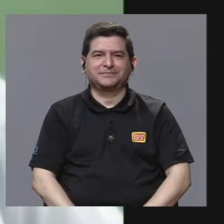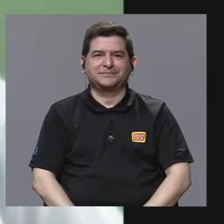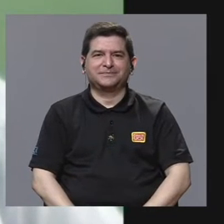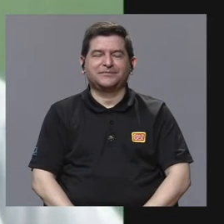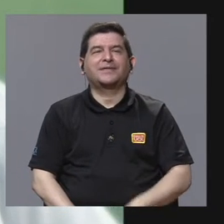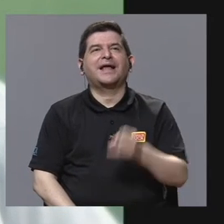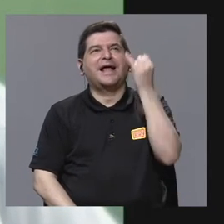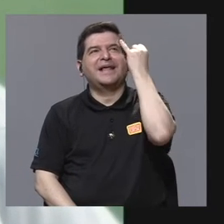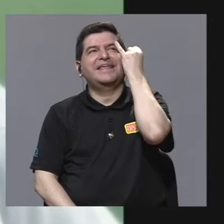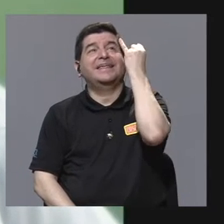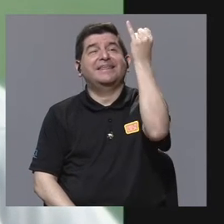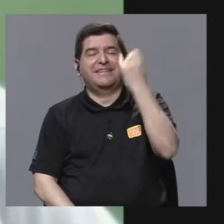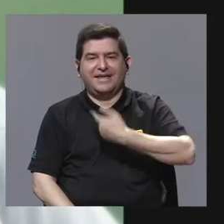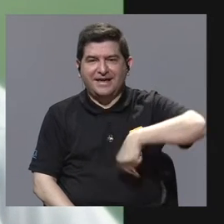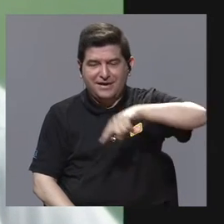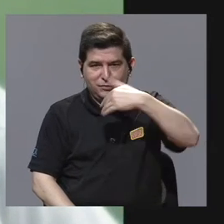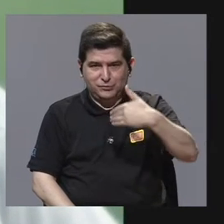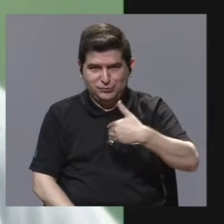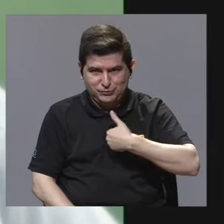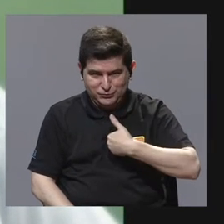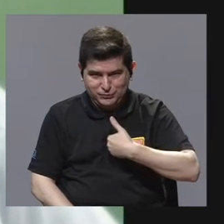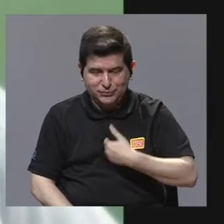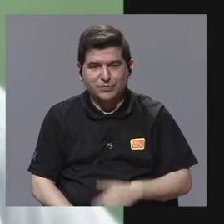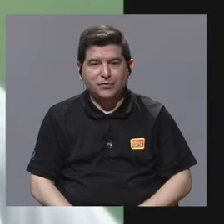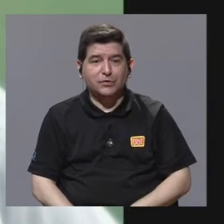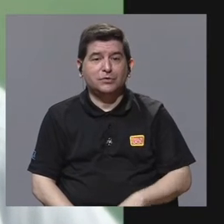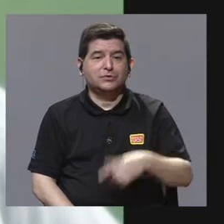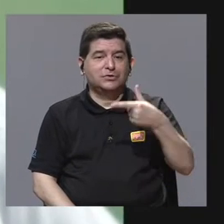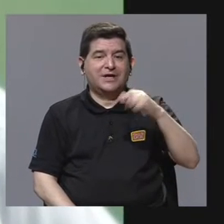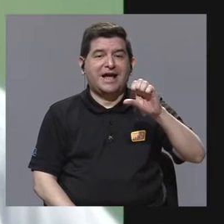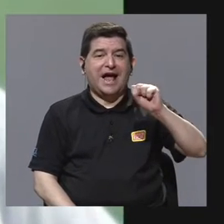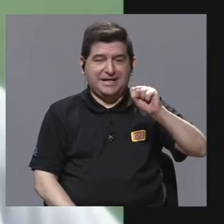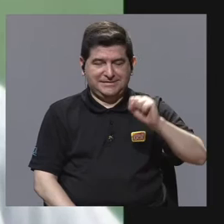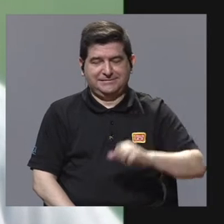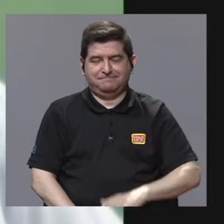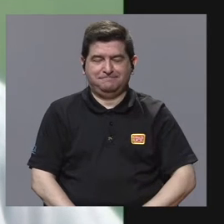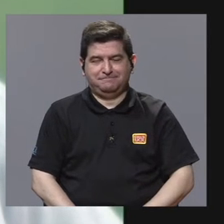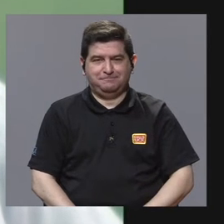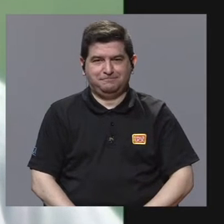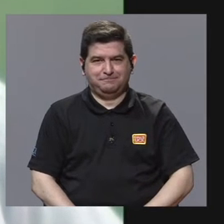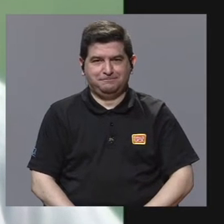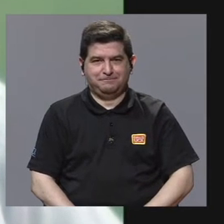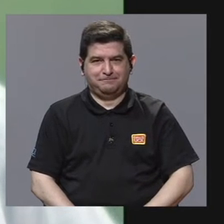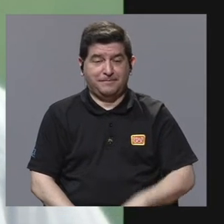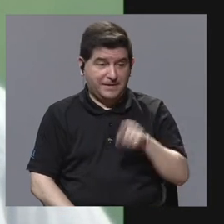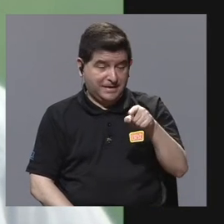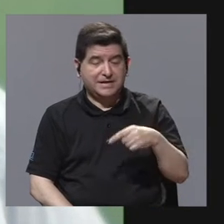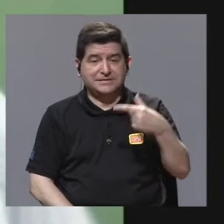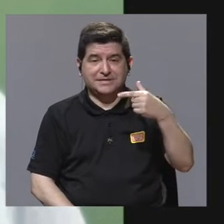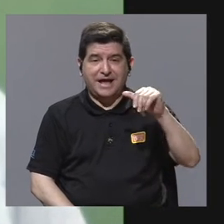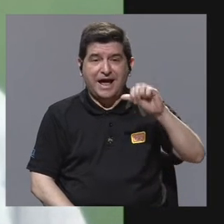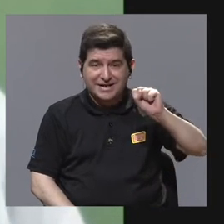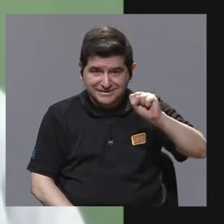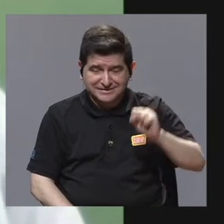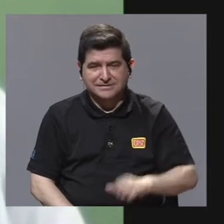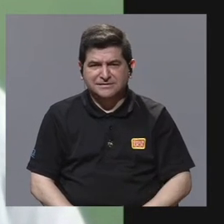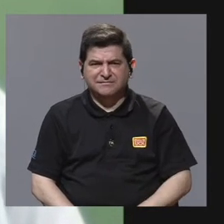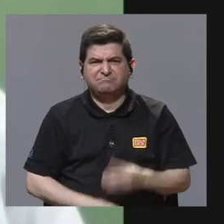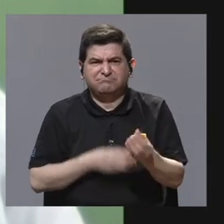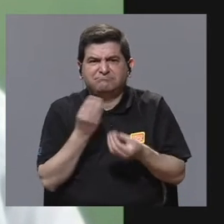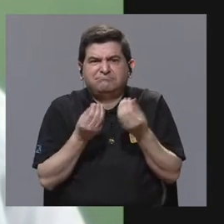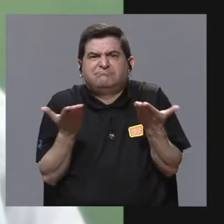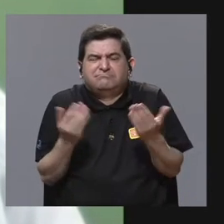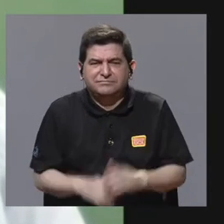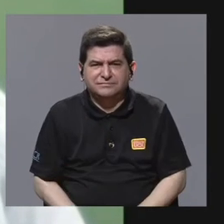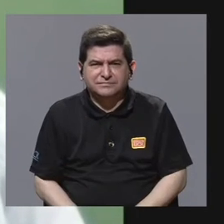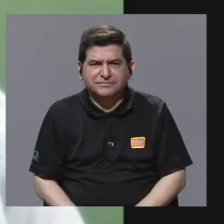La idea es que nosotros tenemos un gas, ¿verdad? Este gas, digamos que lo que hacemos